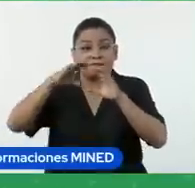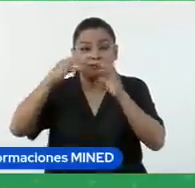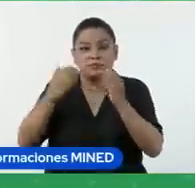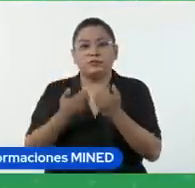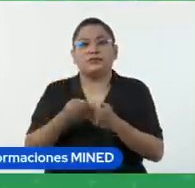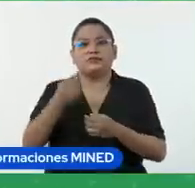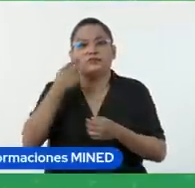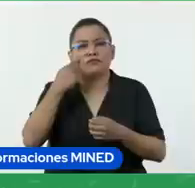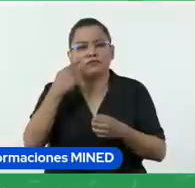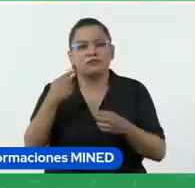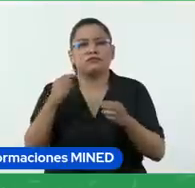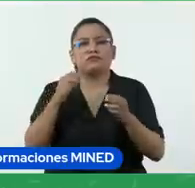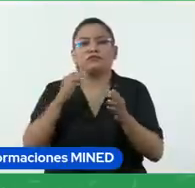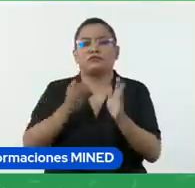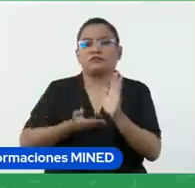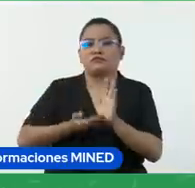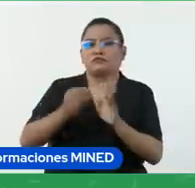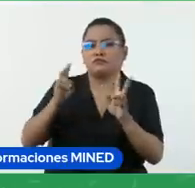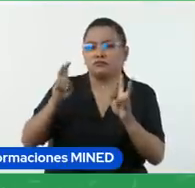sobre eso.